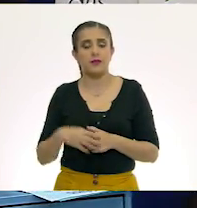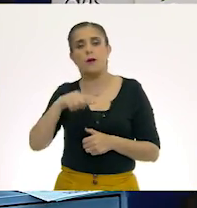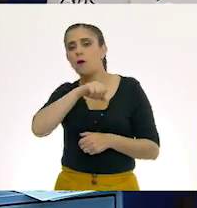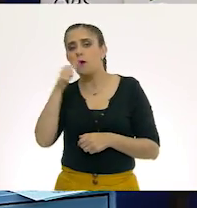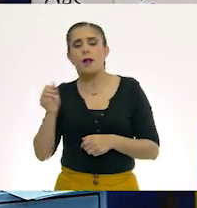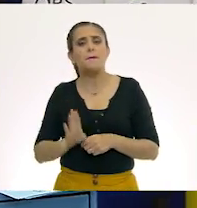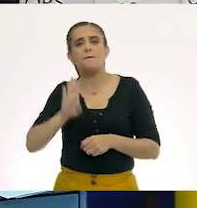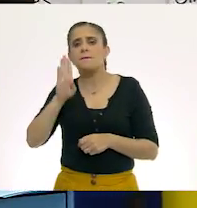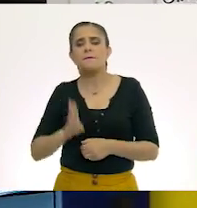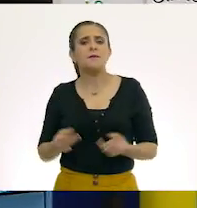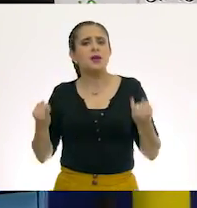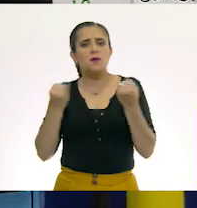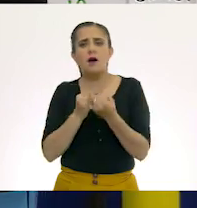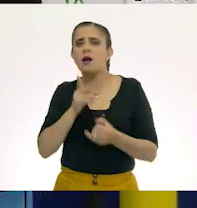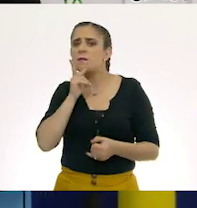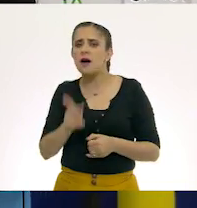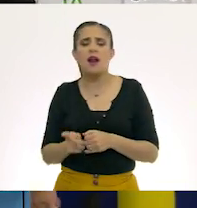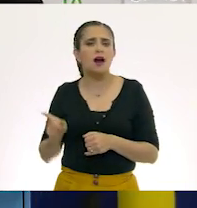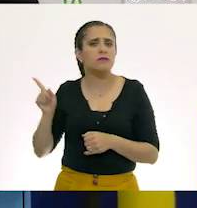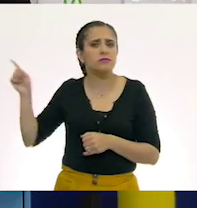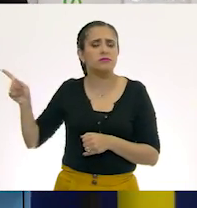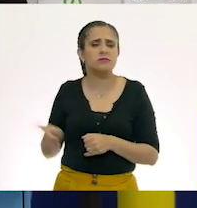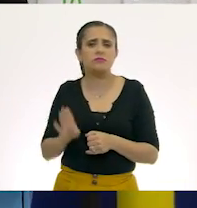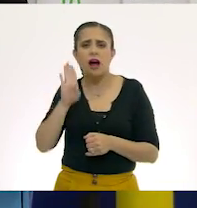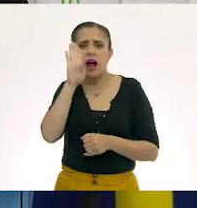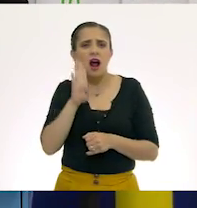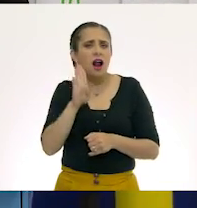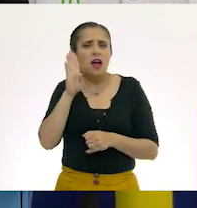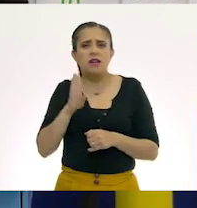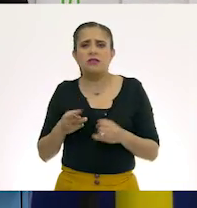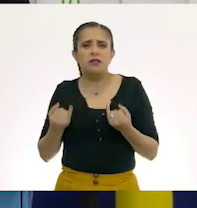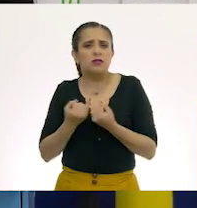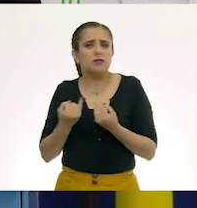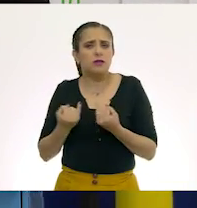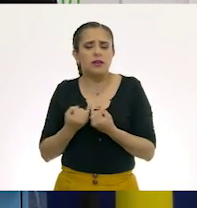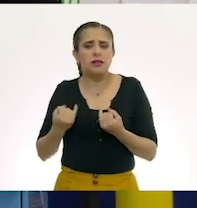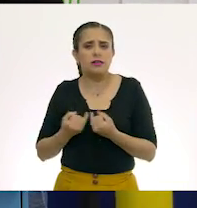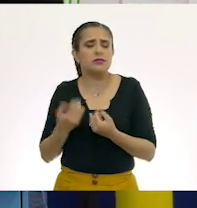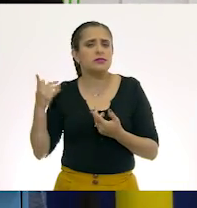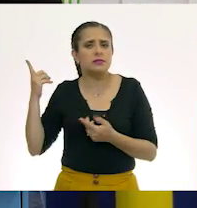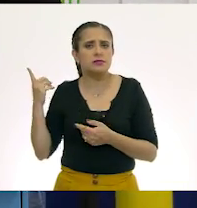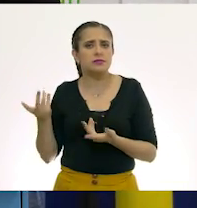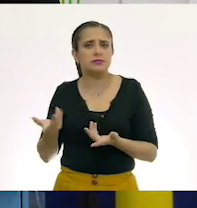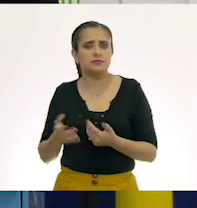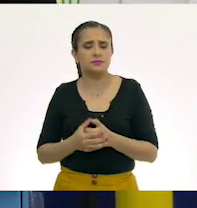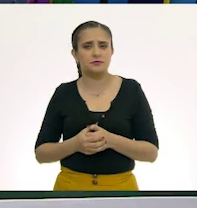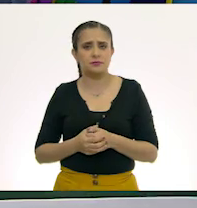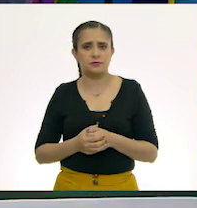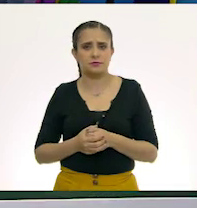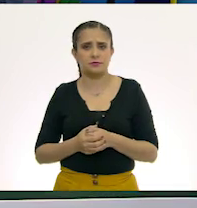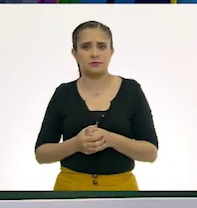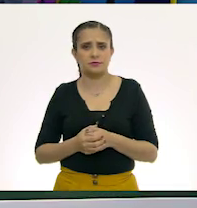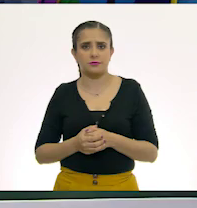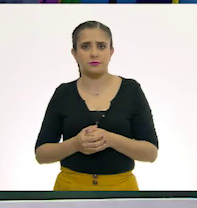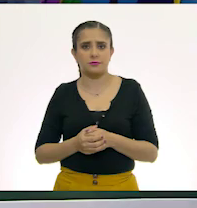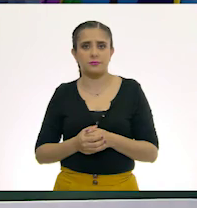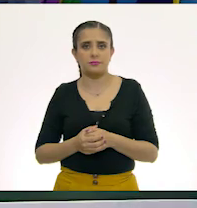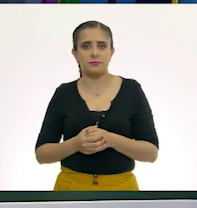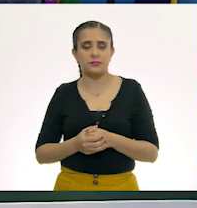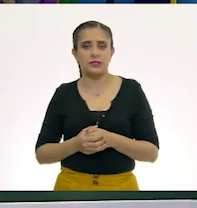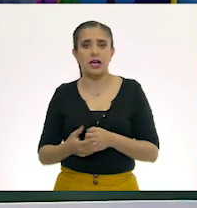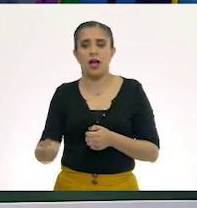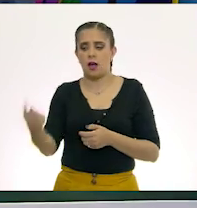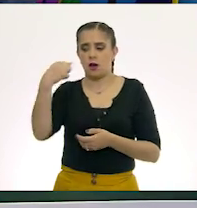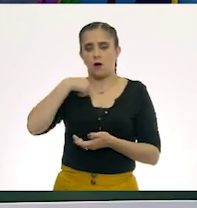¿Puedes encontrar alguna palabra ahí que también se derive de compro? Ah, cómpreme.